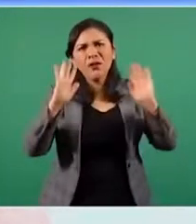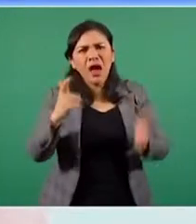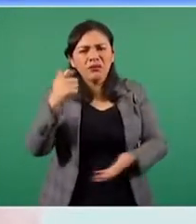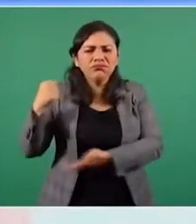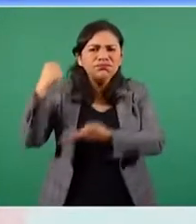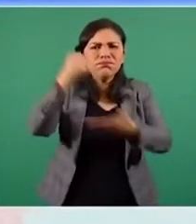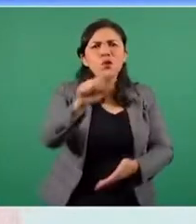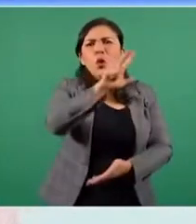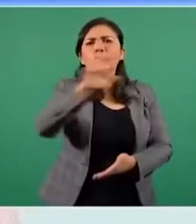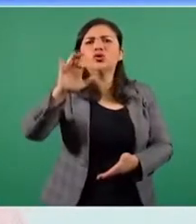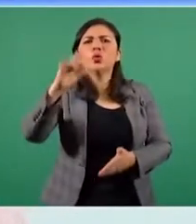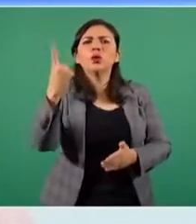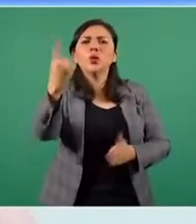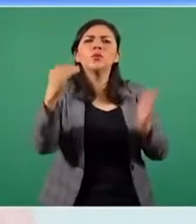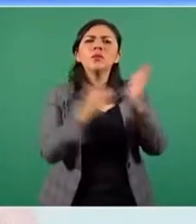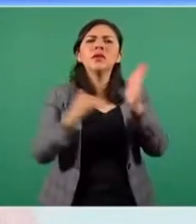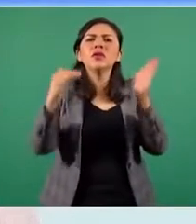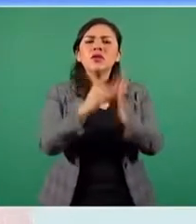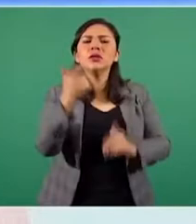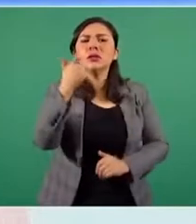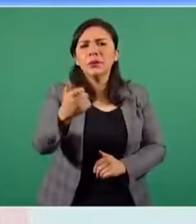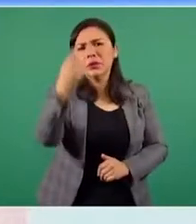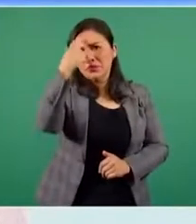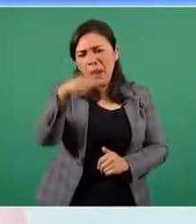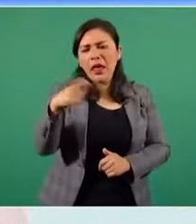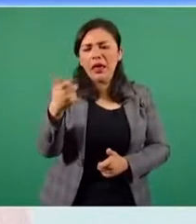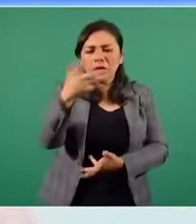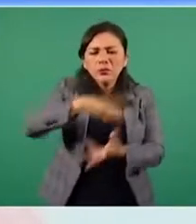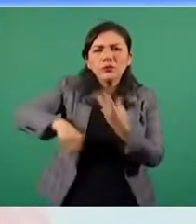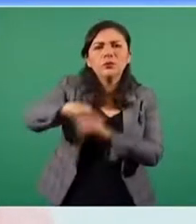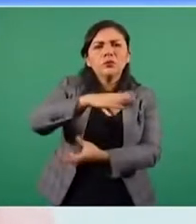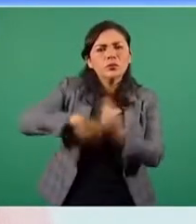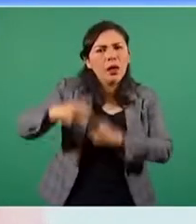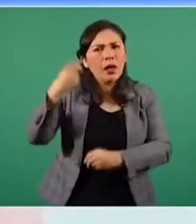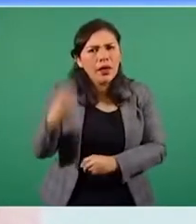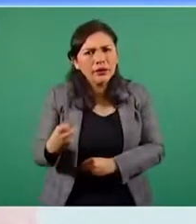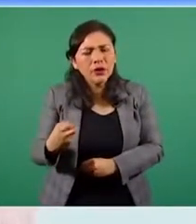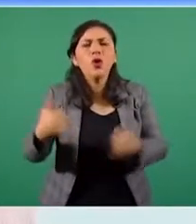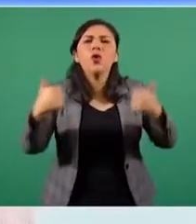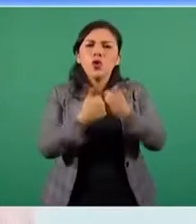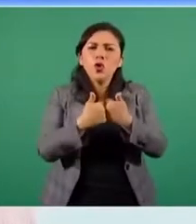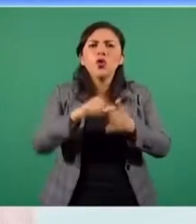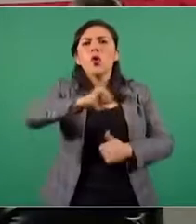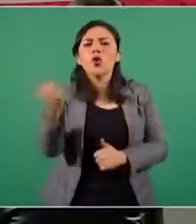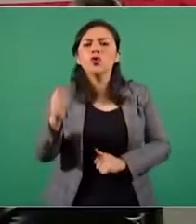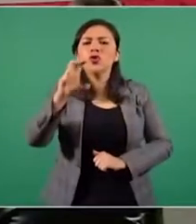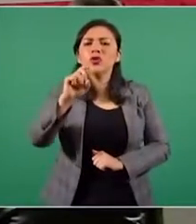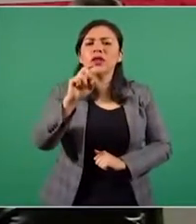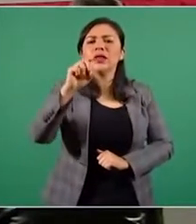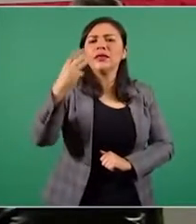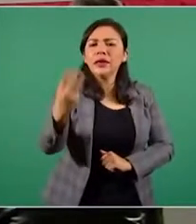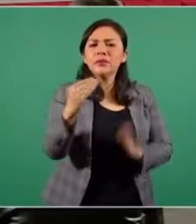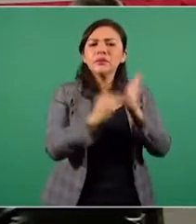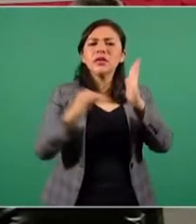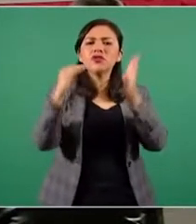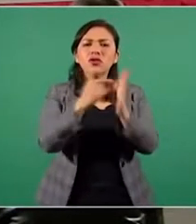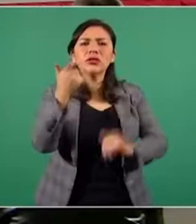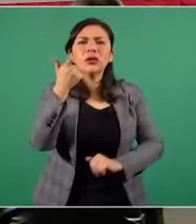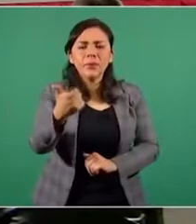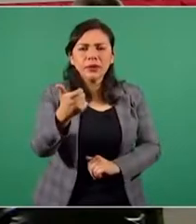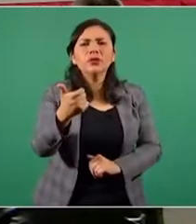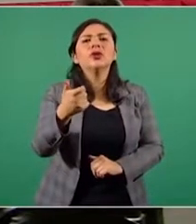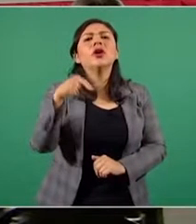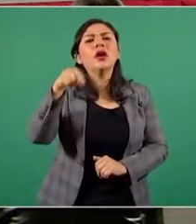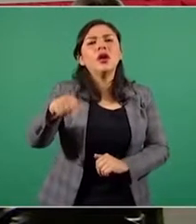851 millones de pesos de recursos fiscales y 33 millones de pesos a